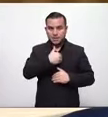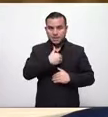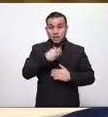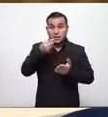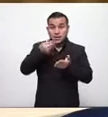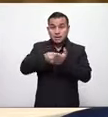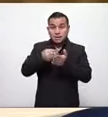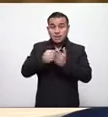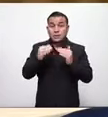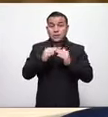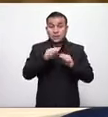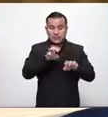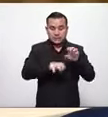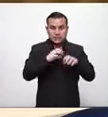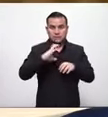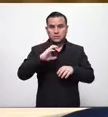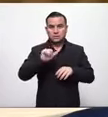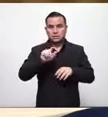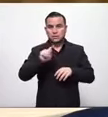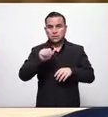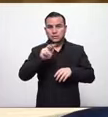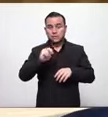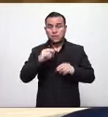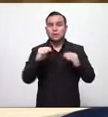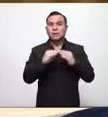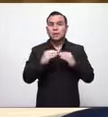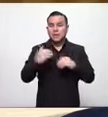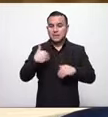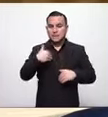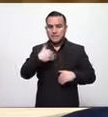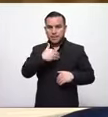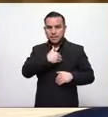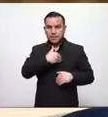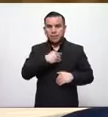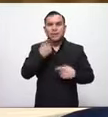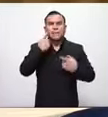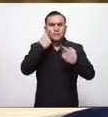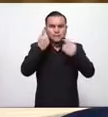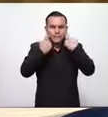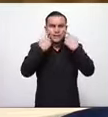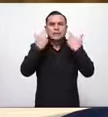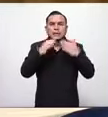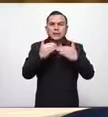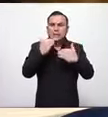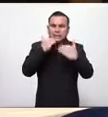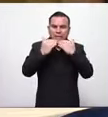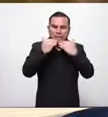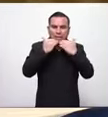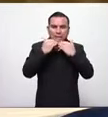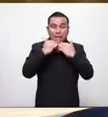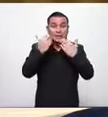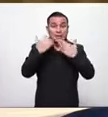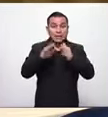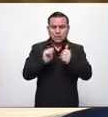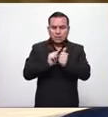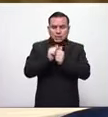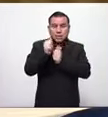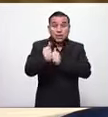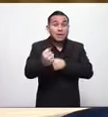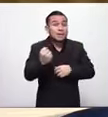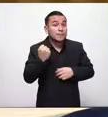secretario Catán y la ministra de turismo han explicado que ya hay un nivel de avance